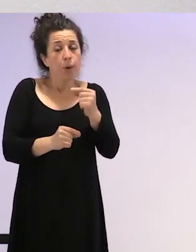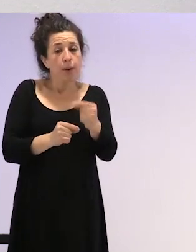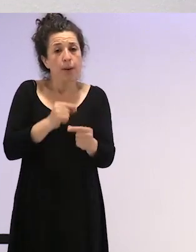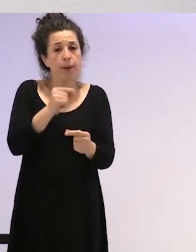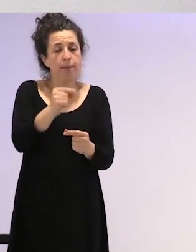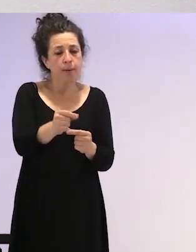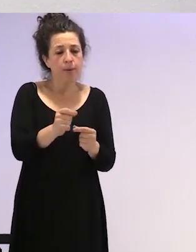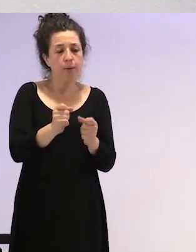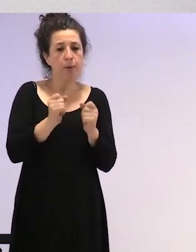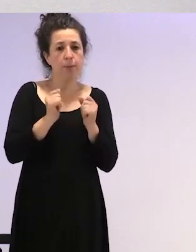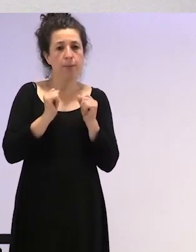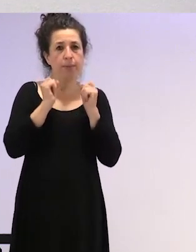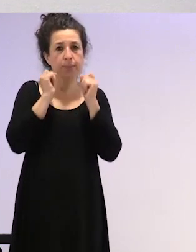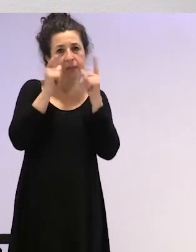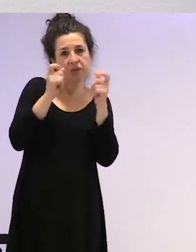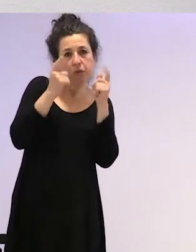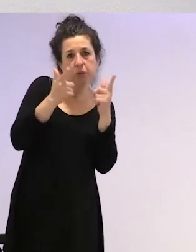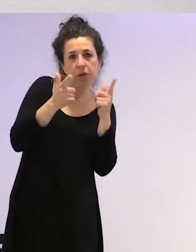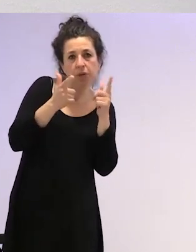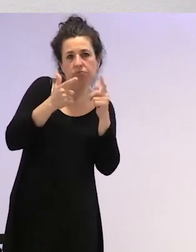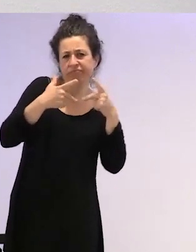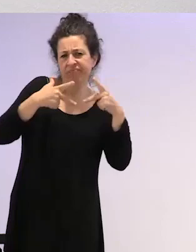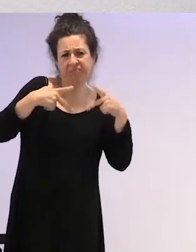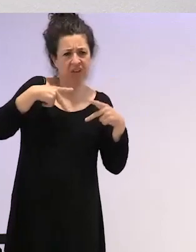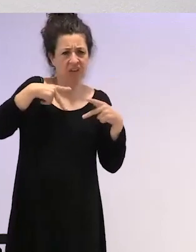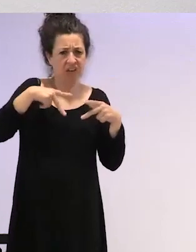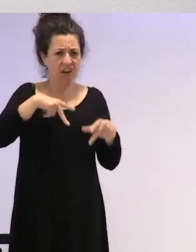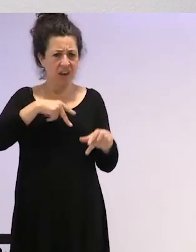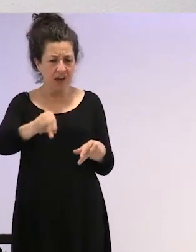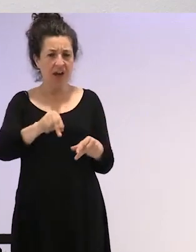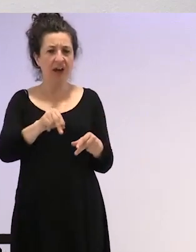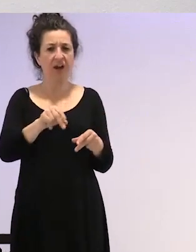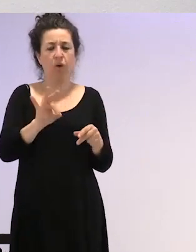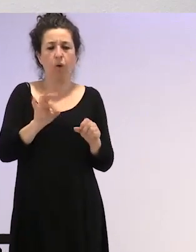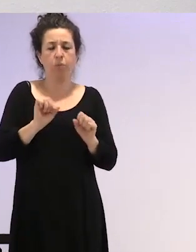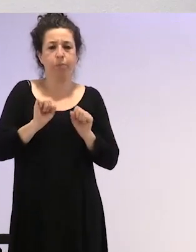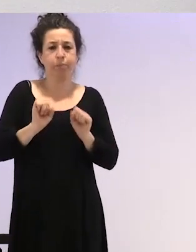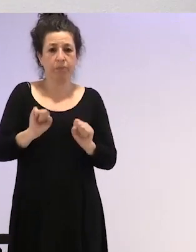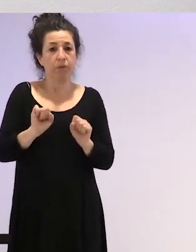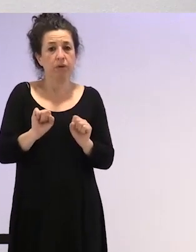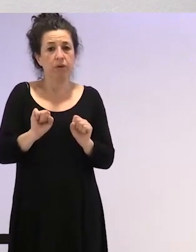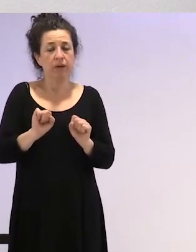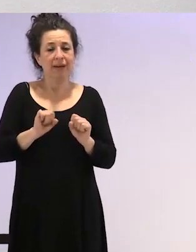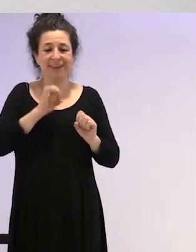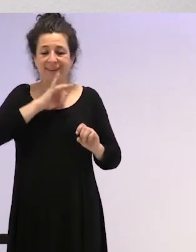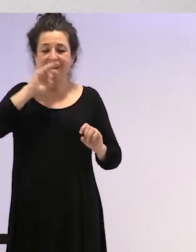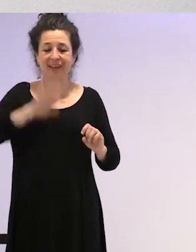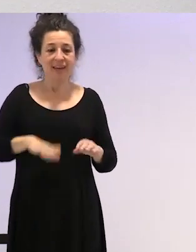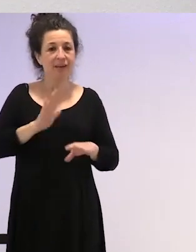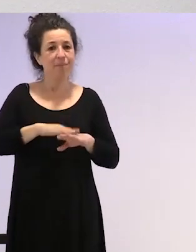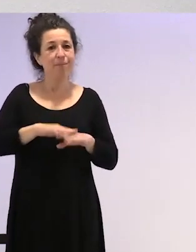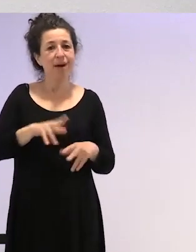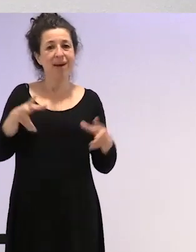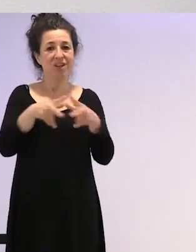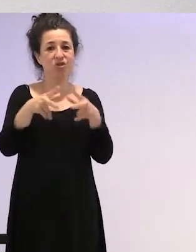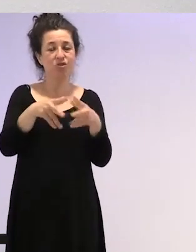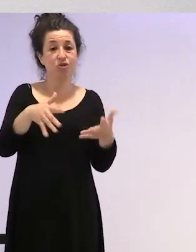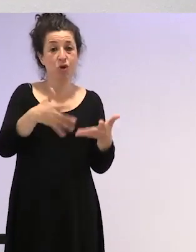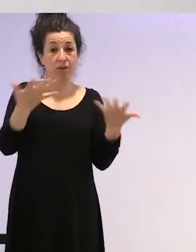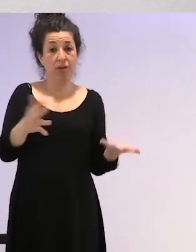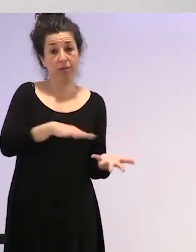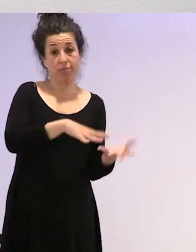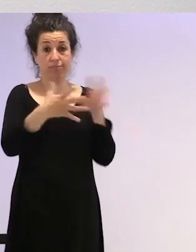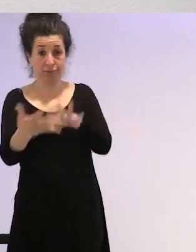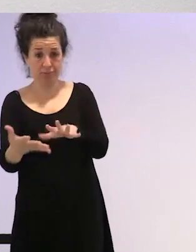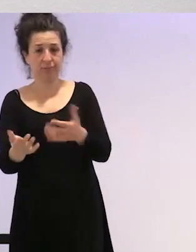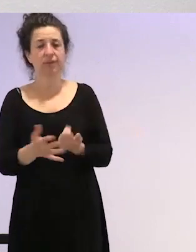incluso, o negando, ¿no? Quién es para lanzarse a esta sociedad. Y esto puede aparecer en cualquier momento de la vida.